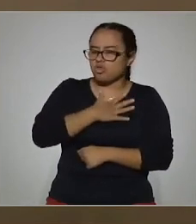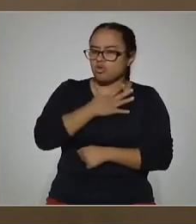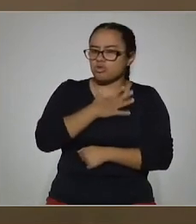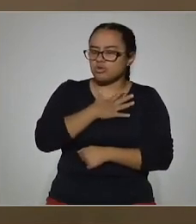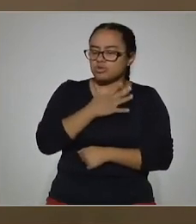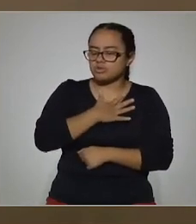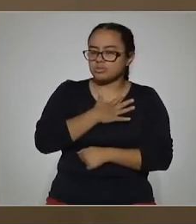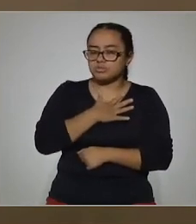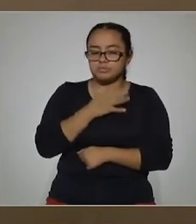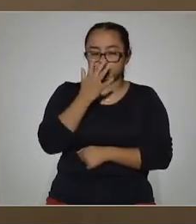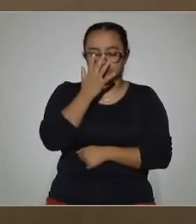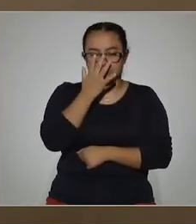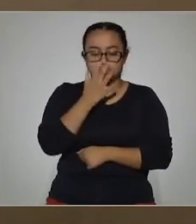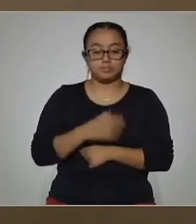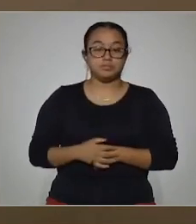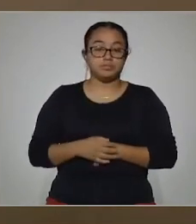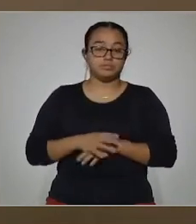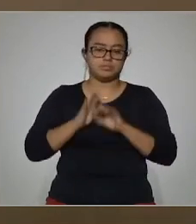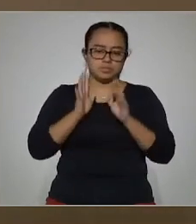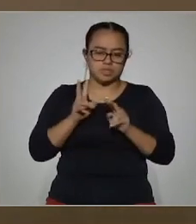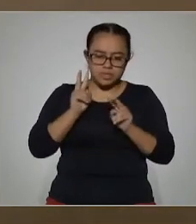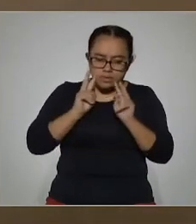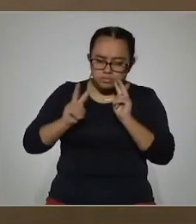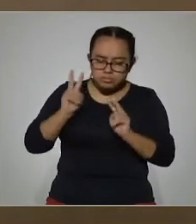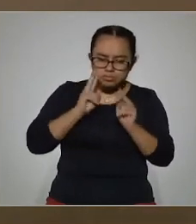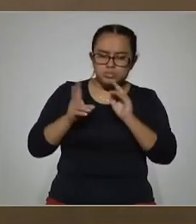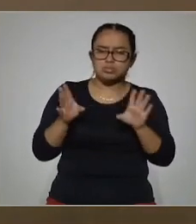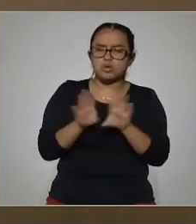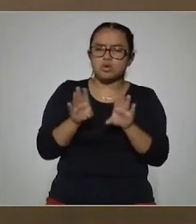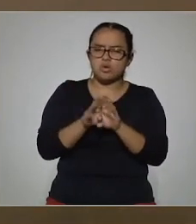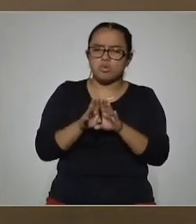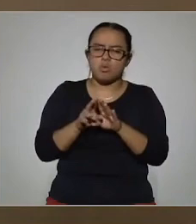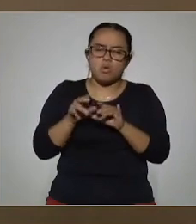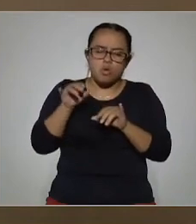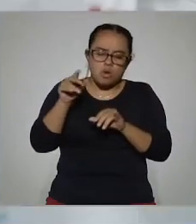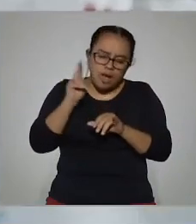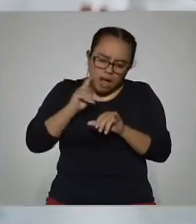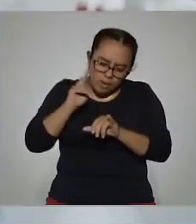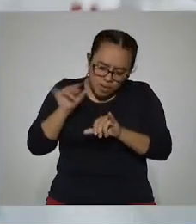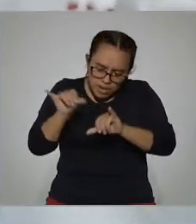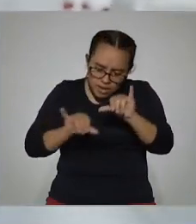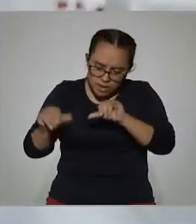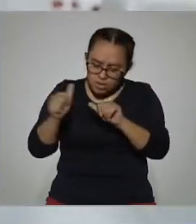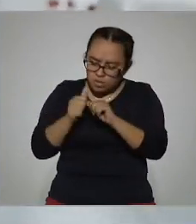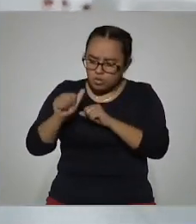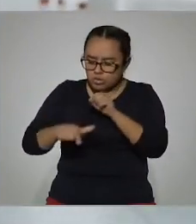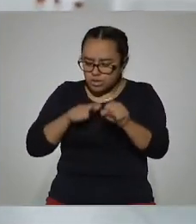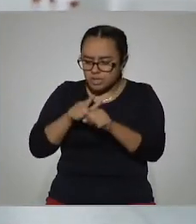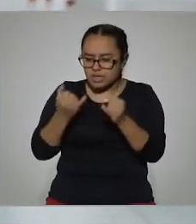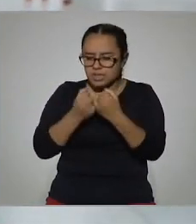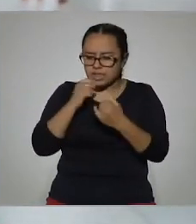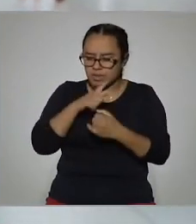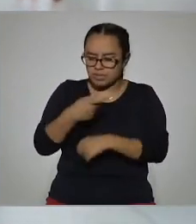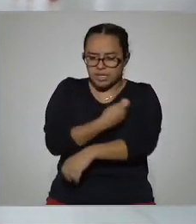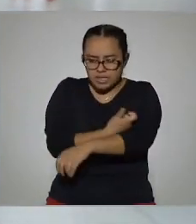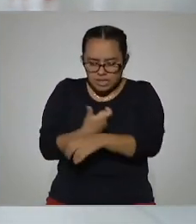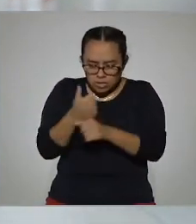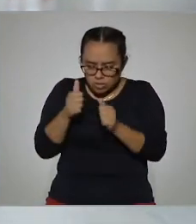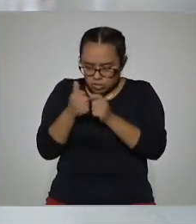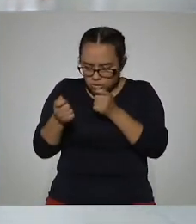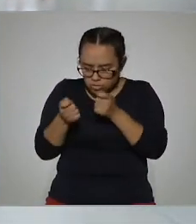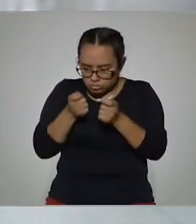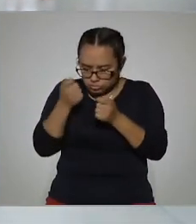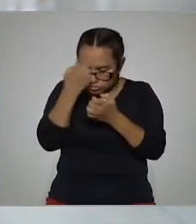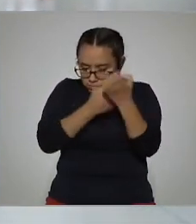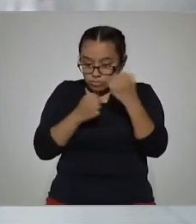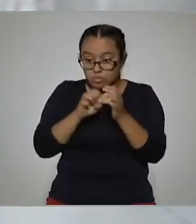Entonces, se ha observado por medio de experimentos en animales y también ensayos clínicos controlados, en que por ejemplo en el caso de